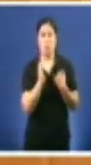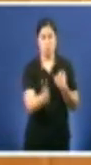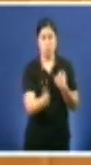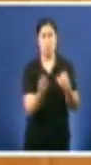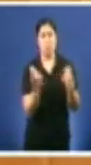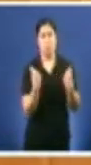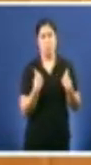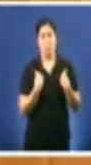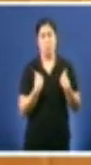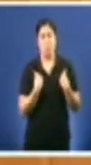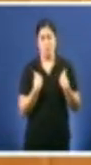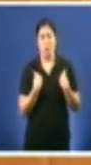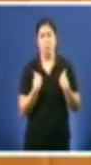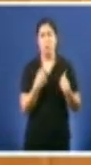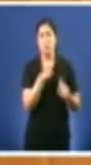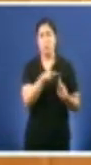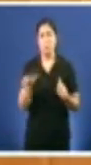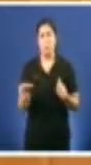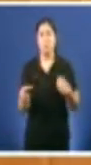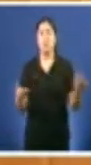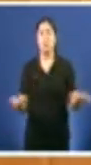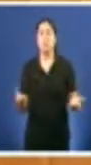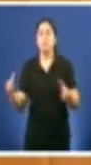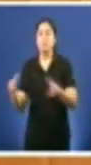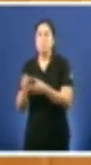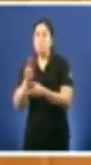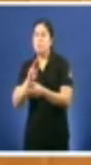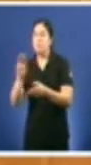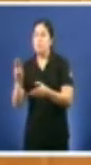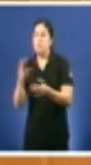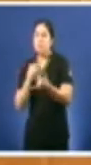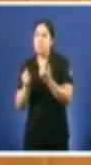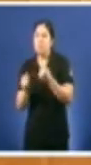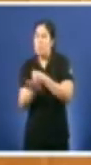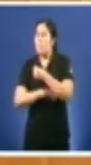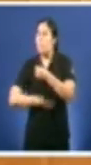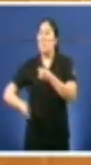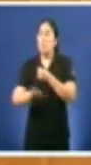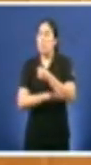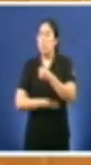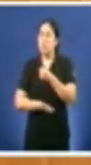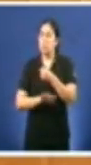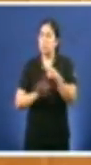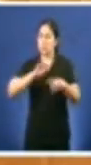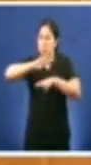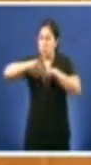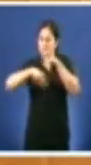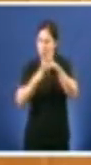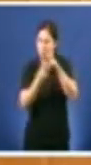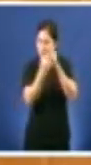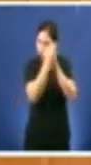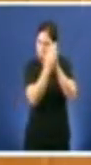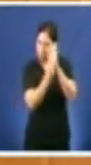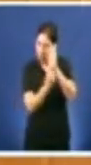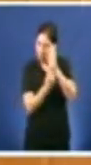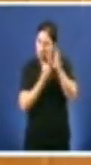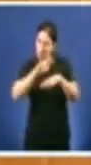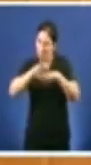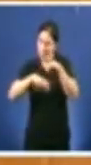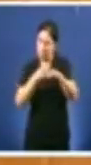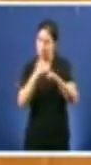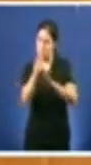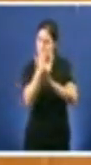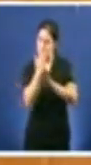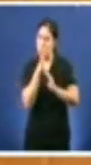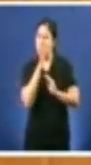fe con que actuou a Xunta e o Partido Popular radica na necesidade de modificar esta exposición de motivos porque realmente os motivos que